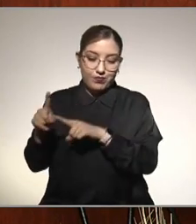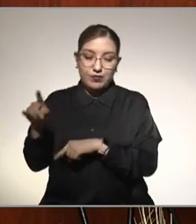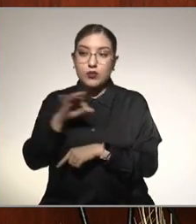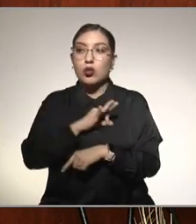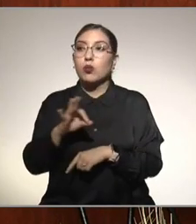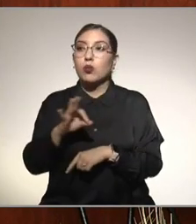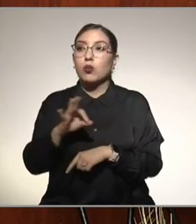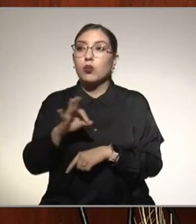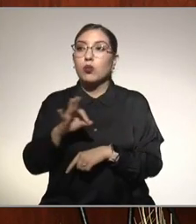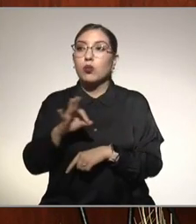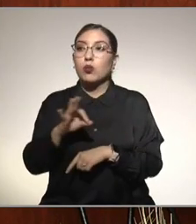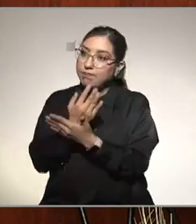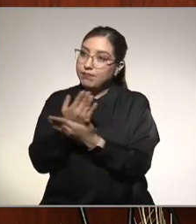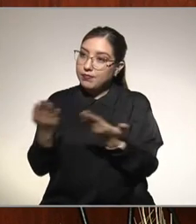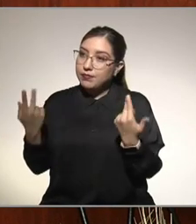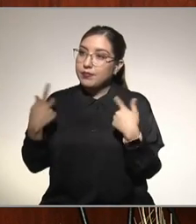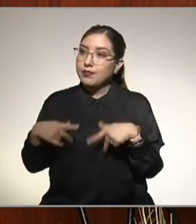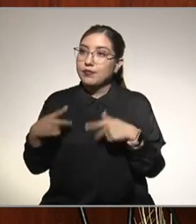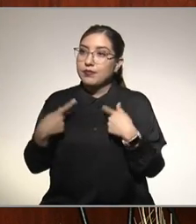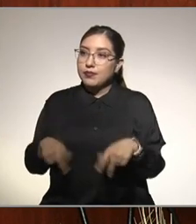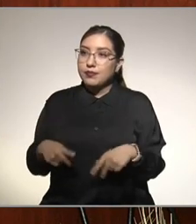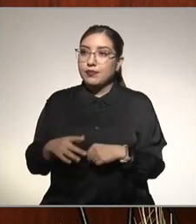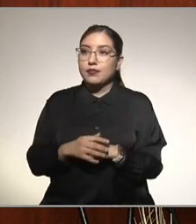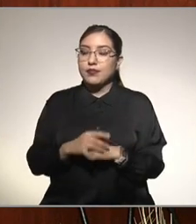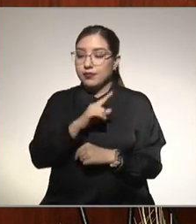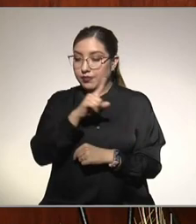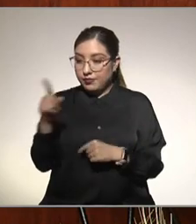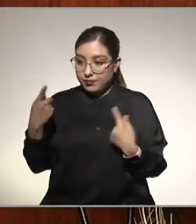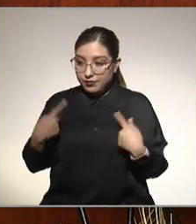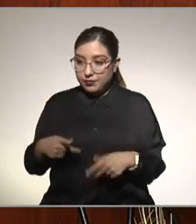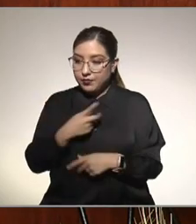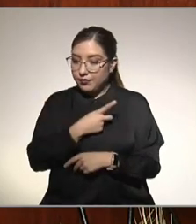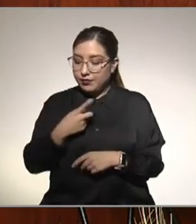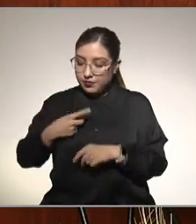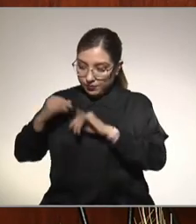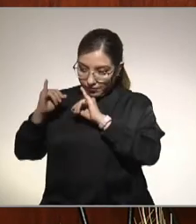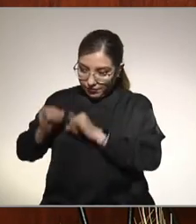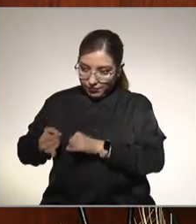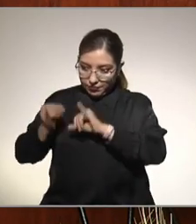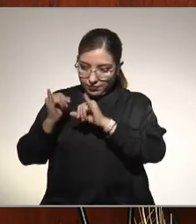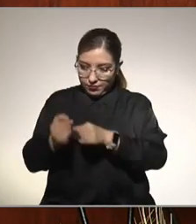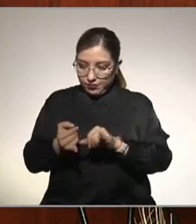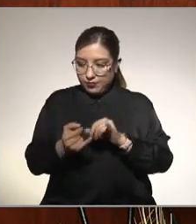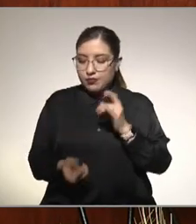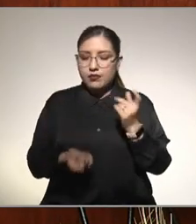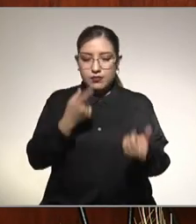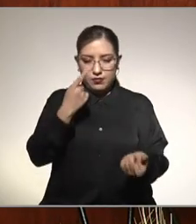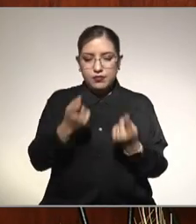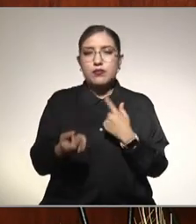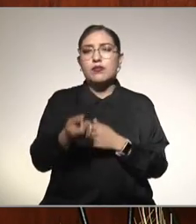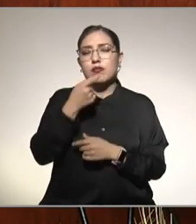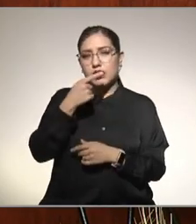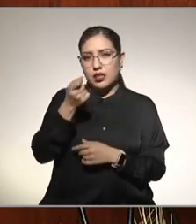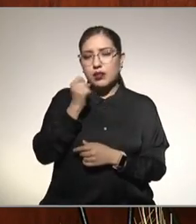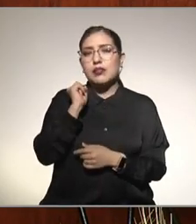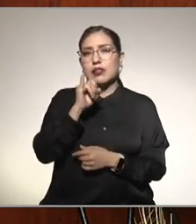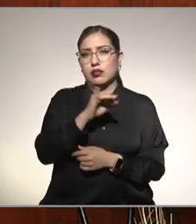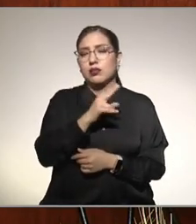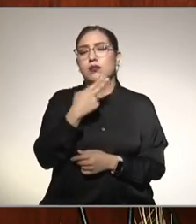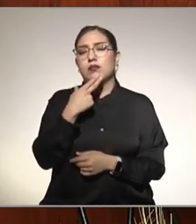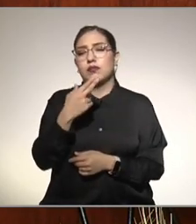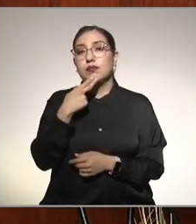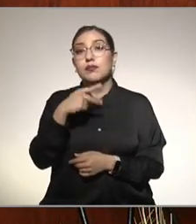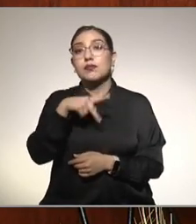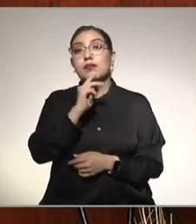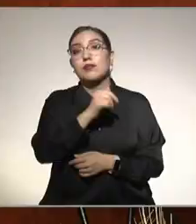paciente y el paciente como en cualquier enfermedad se debe individualizar de las preguntas que hicieron hay algunos medicamentos que si usamos pero en función